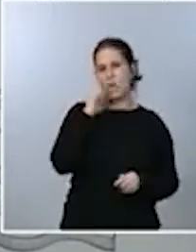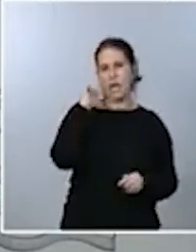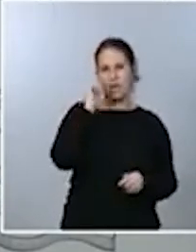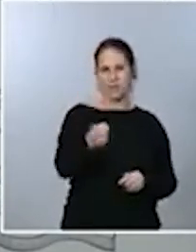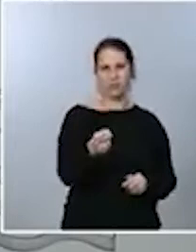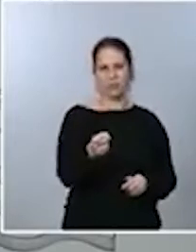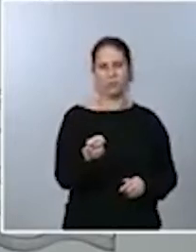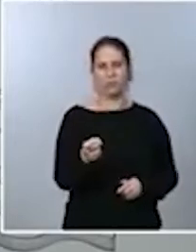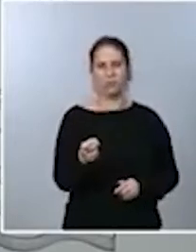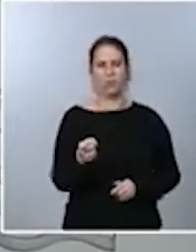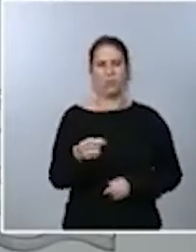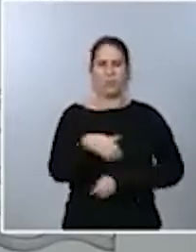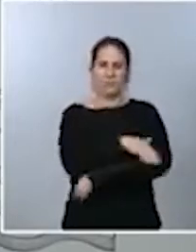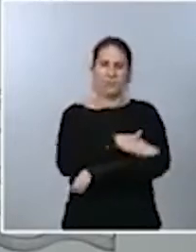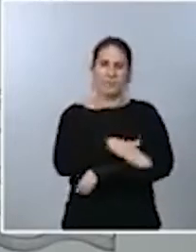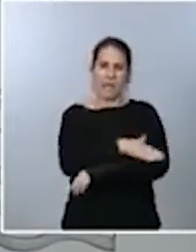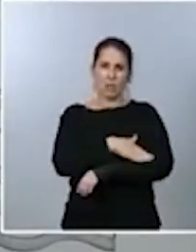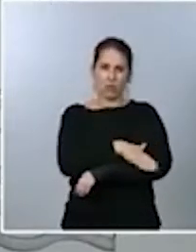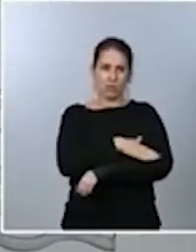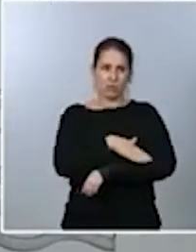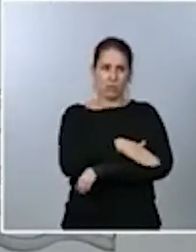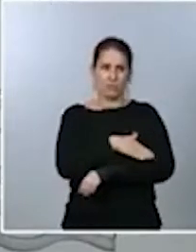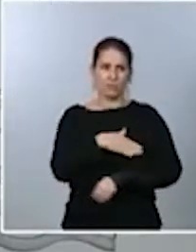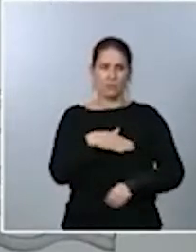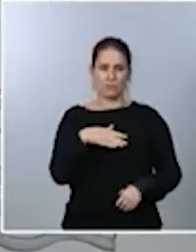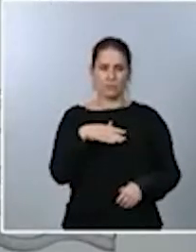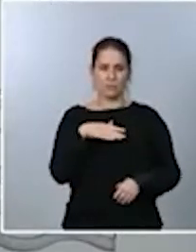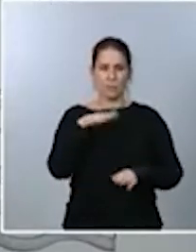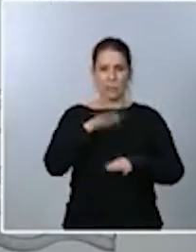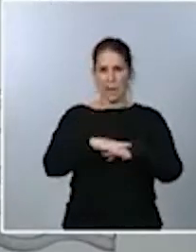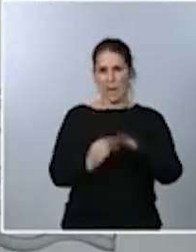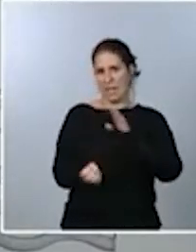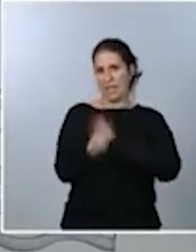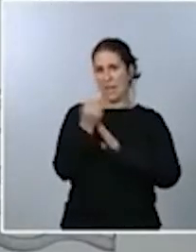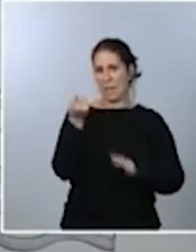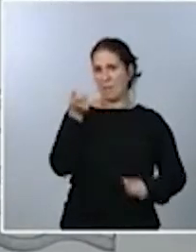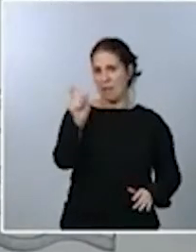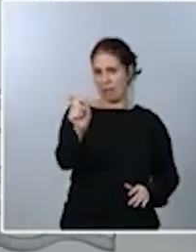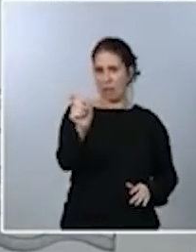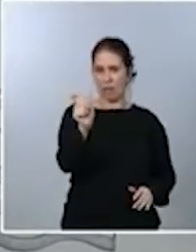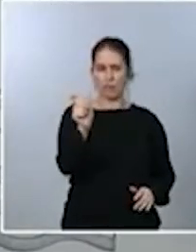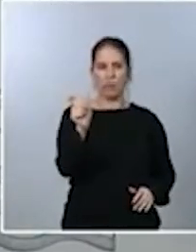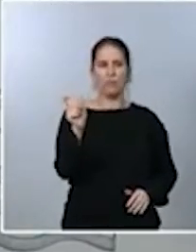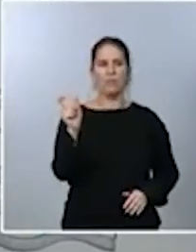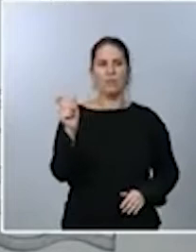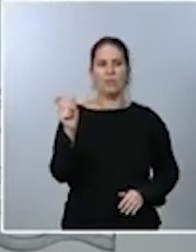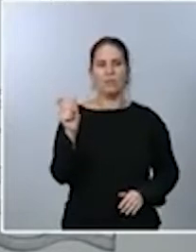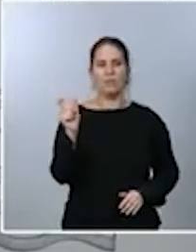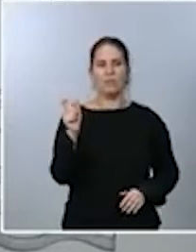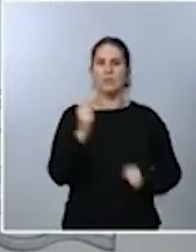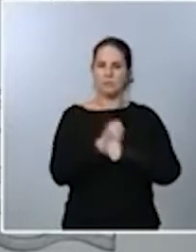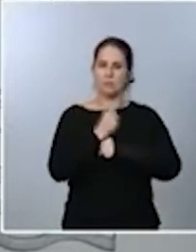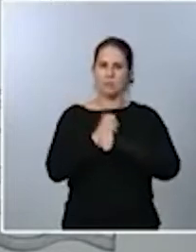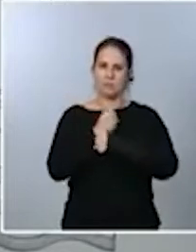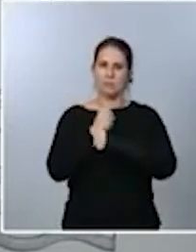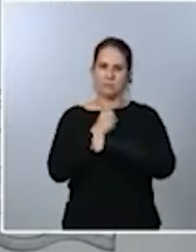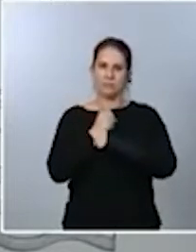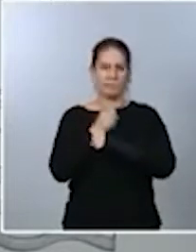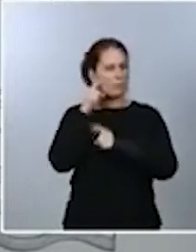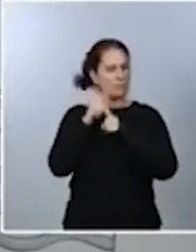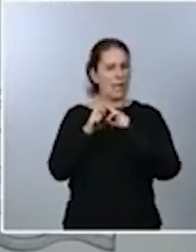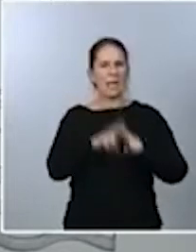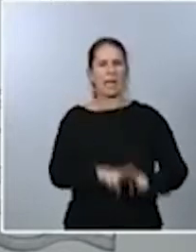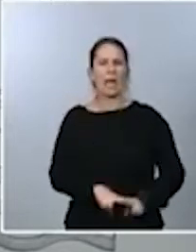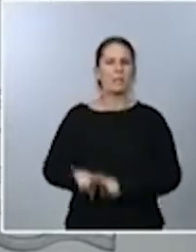los ministerios implicados en el establecimiento del precio de referencia de las mascarillas estamos trabajando para la revisión de esta